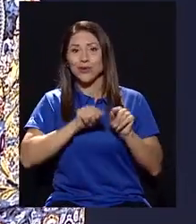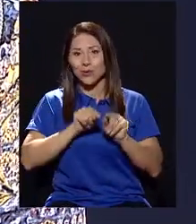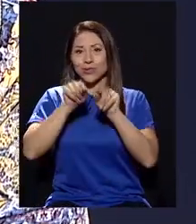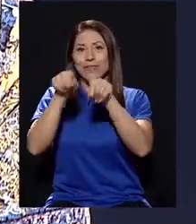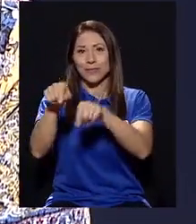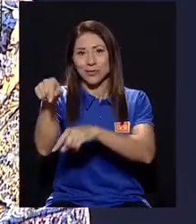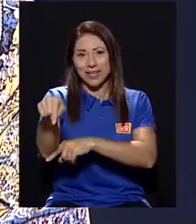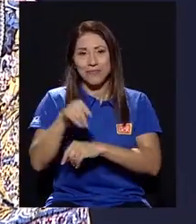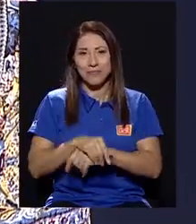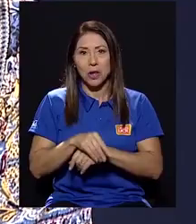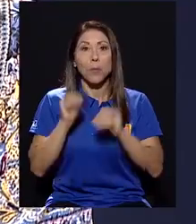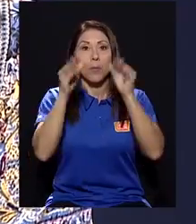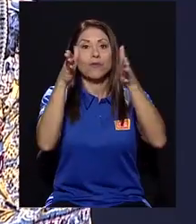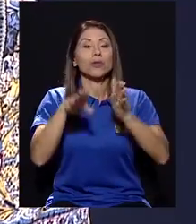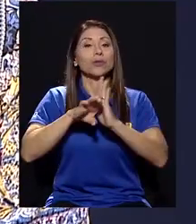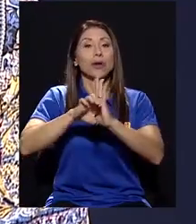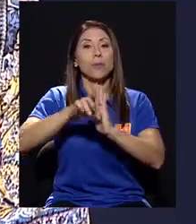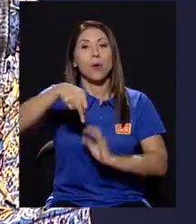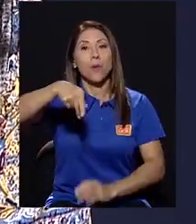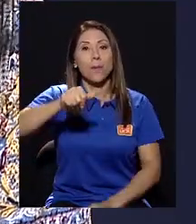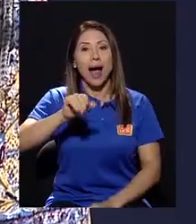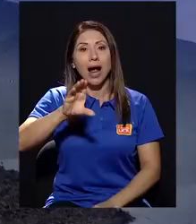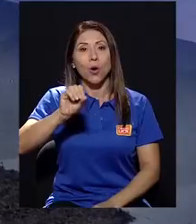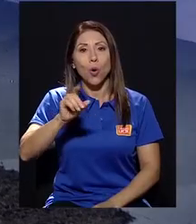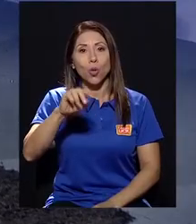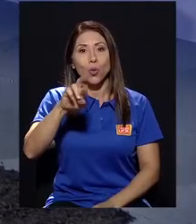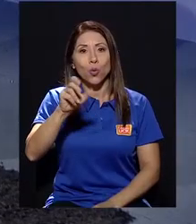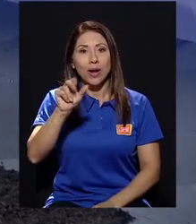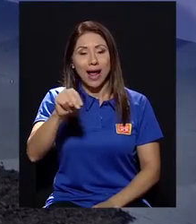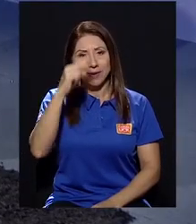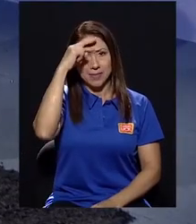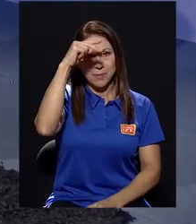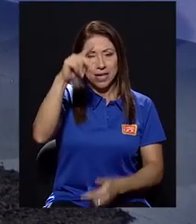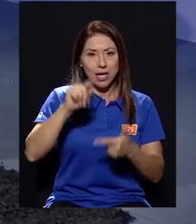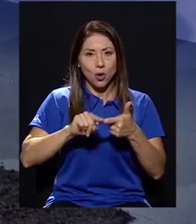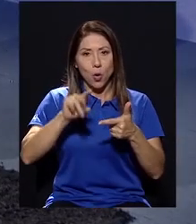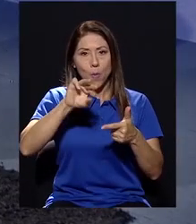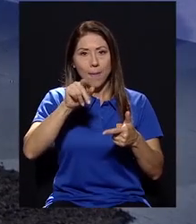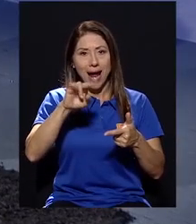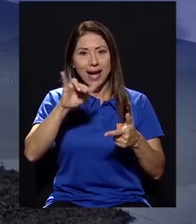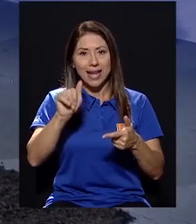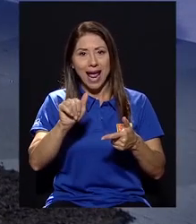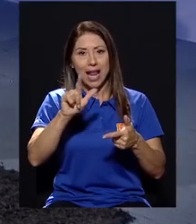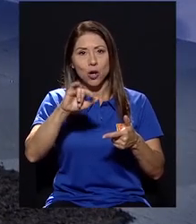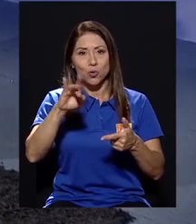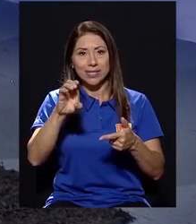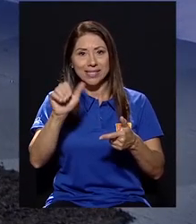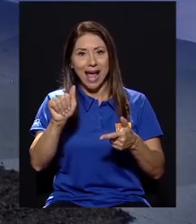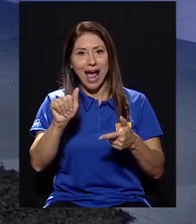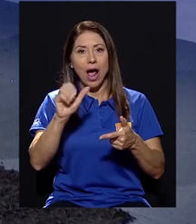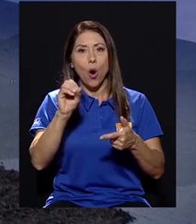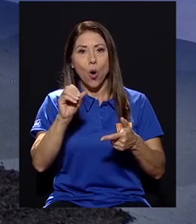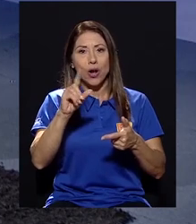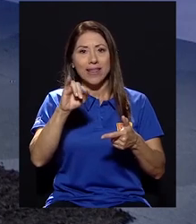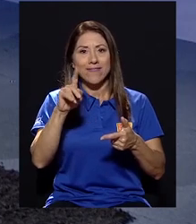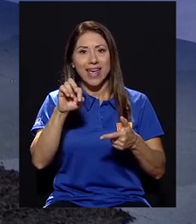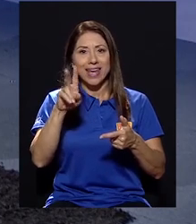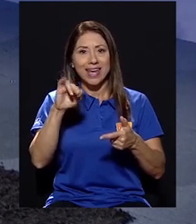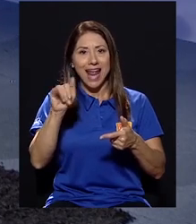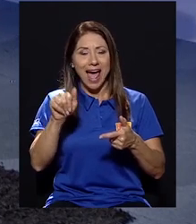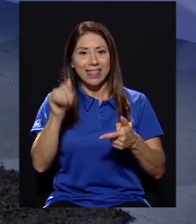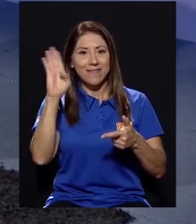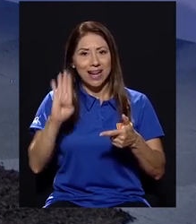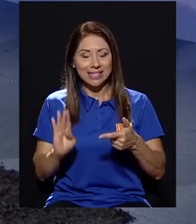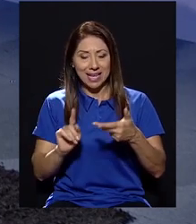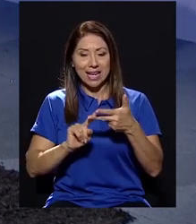van a haber profesores de la talla como Paco Durán de México, María Luisa Oliveira de Brasil y también tenemos a